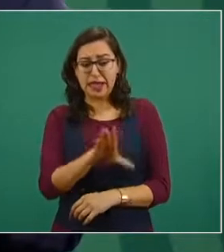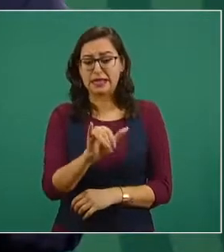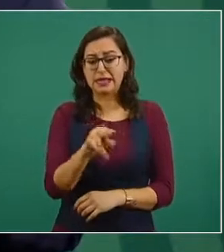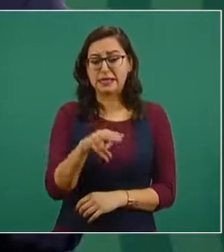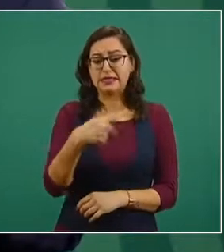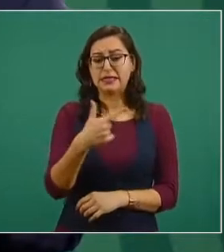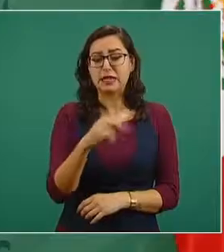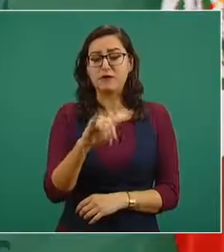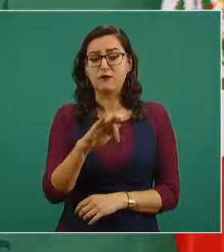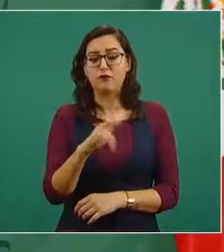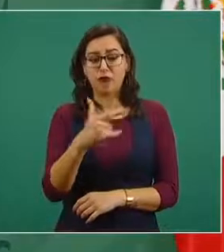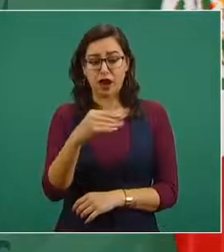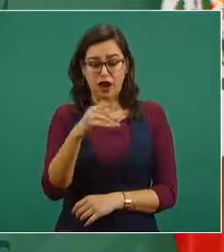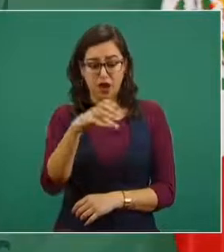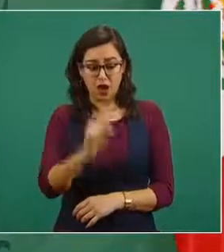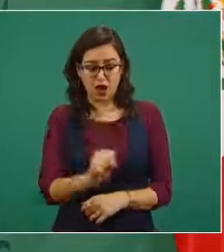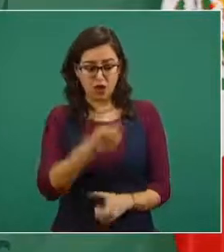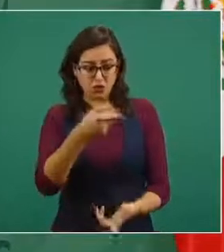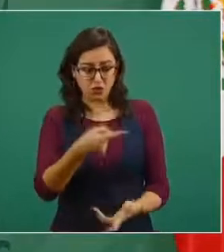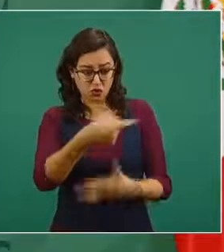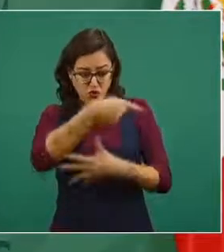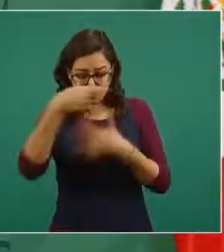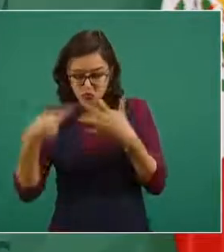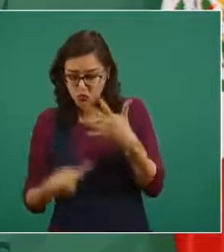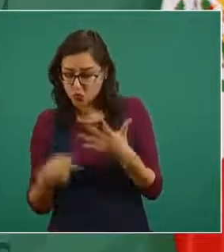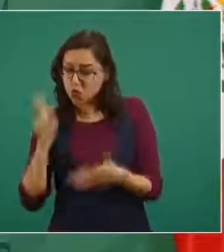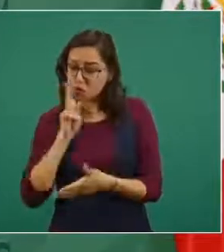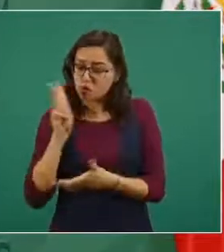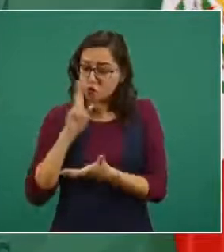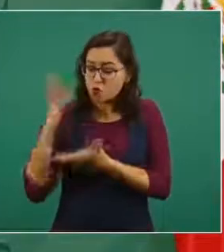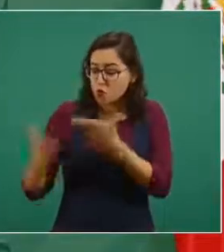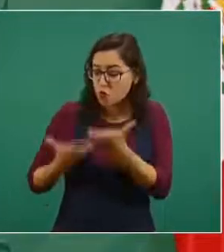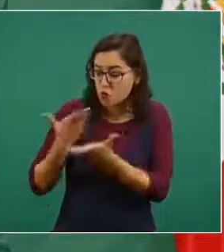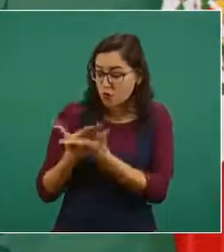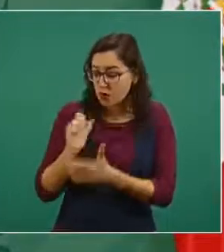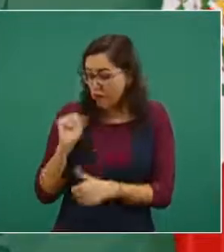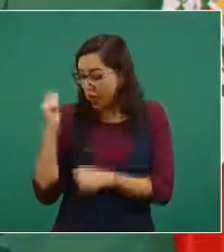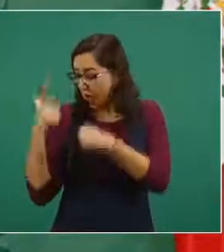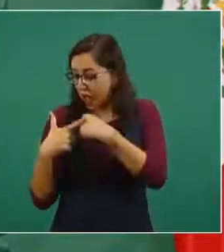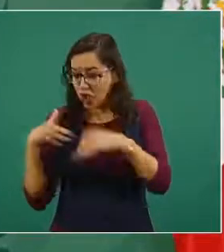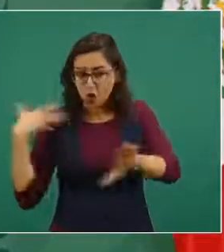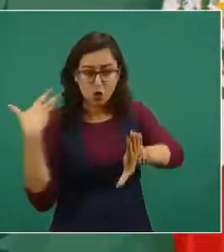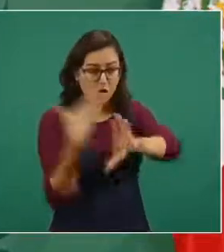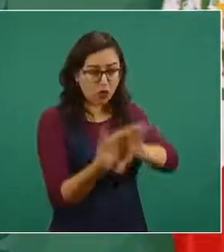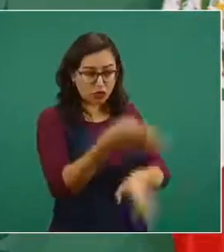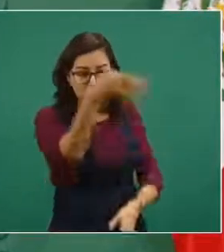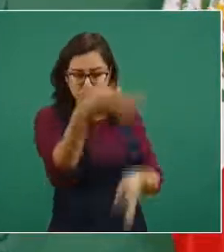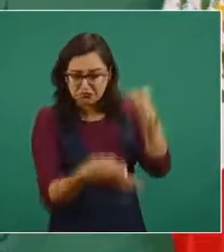al general Cienfuegos.